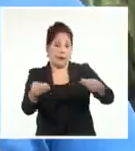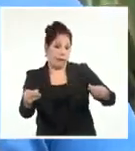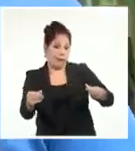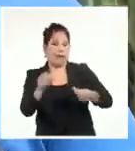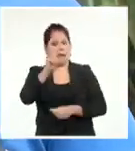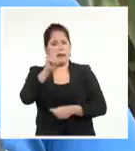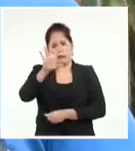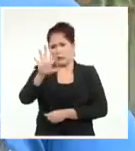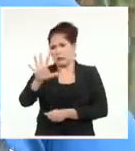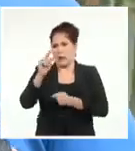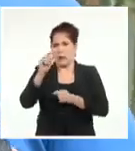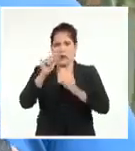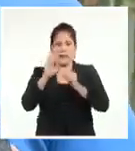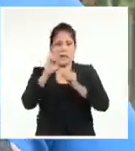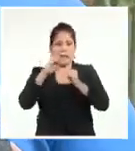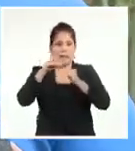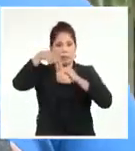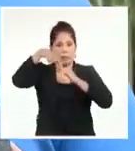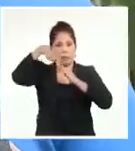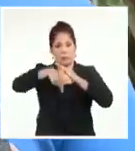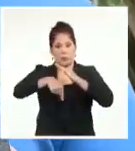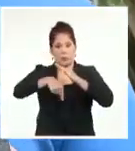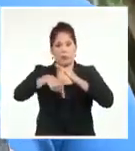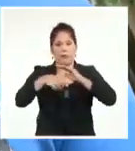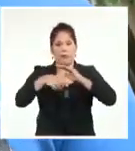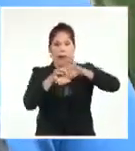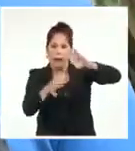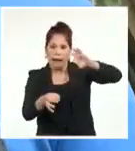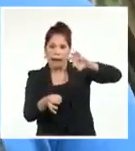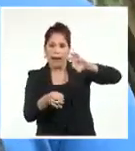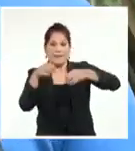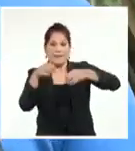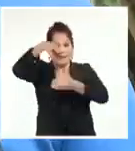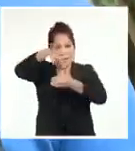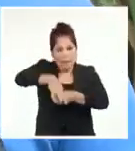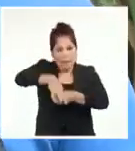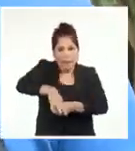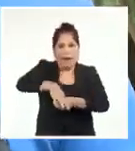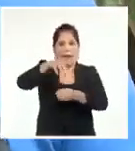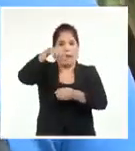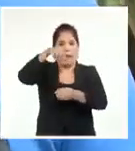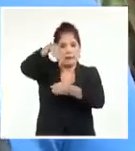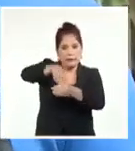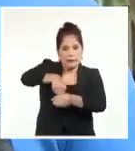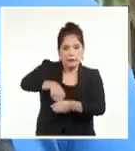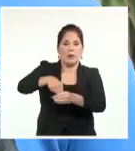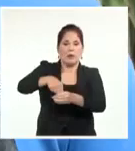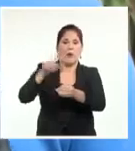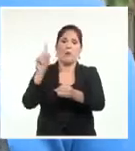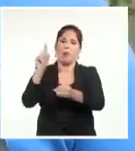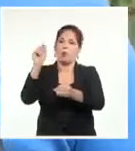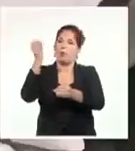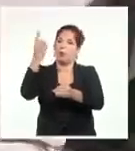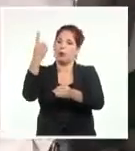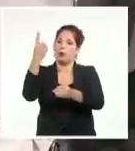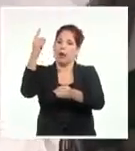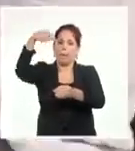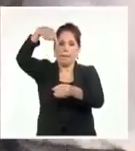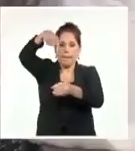-35 centímetros de profundidad. La caña bien sembrada, triple, punta con punta.